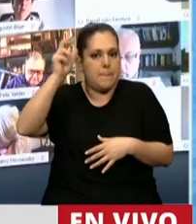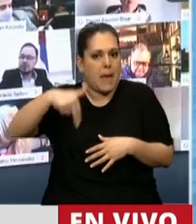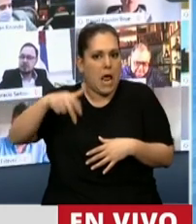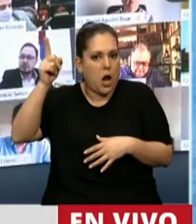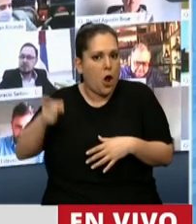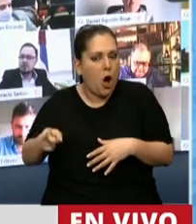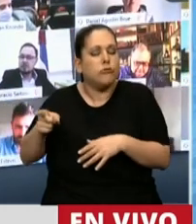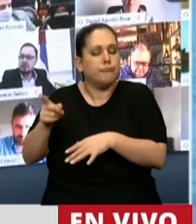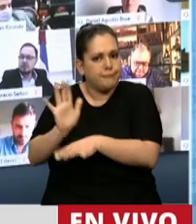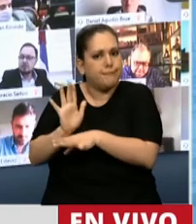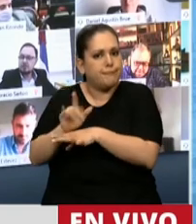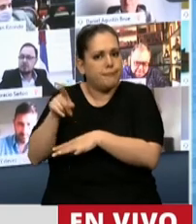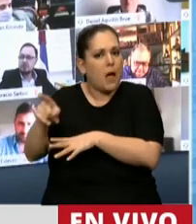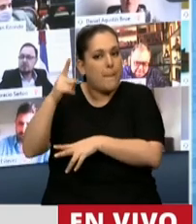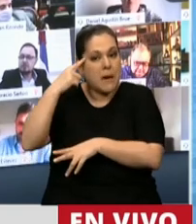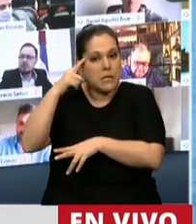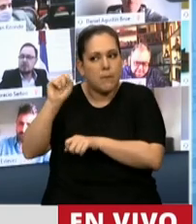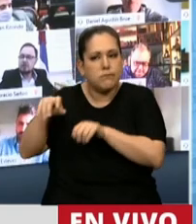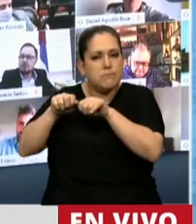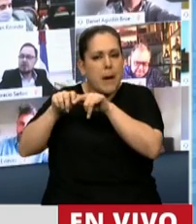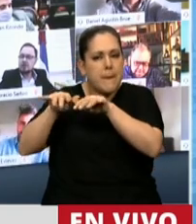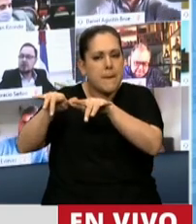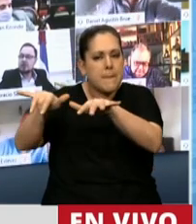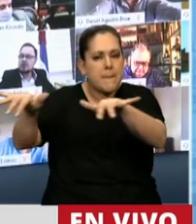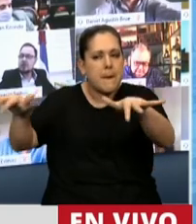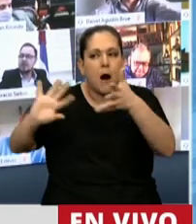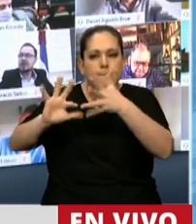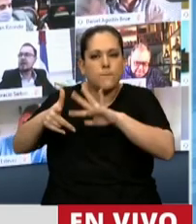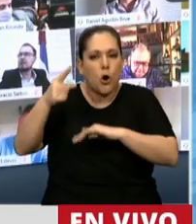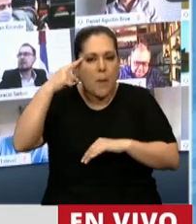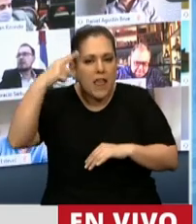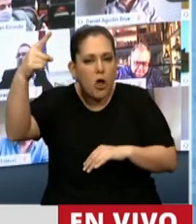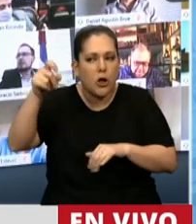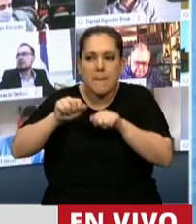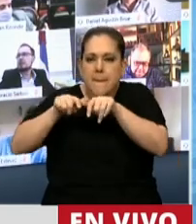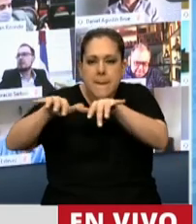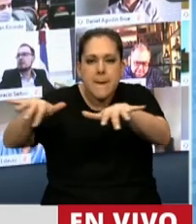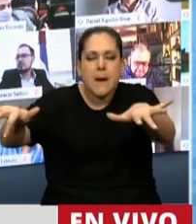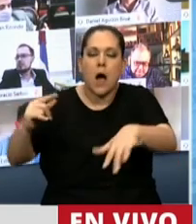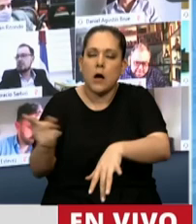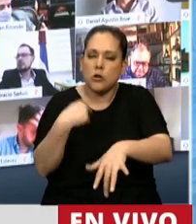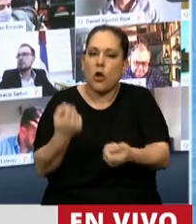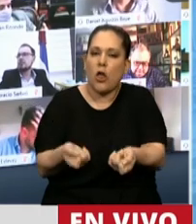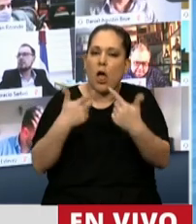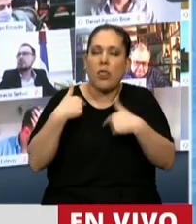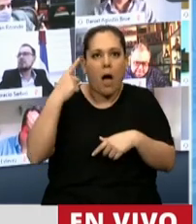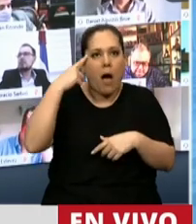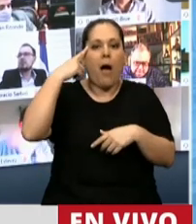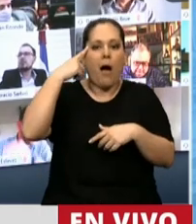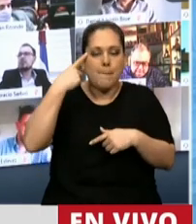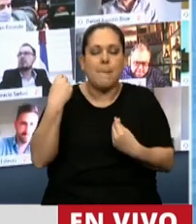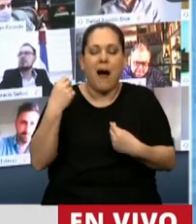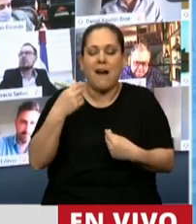se extiende más que ese pensamiento, que ese espíritu, que esa grandeza nos ilumine para que